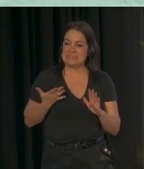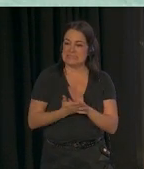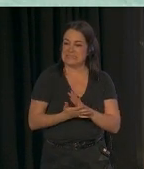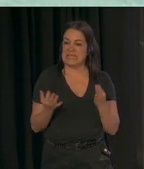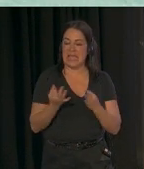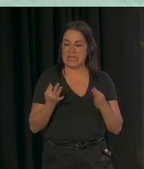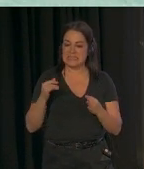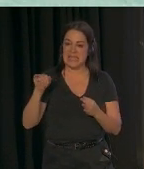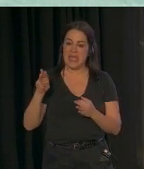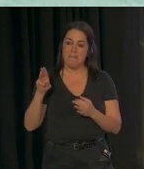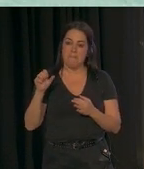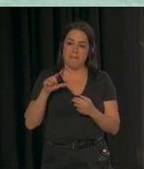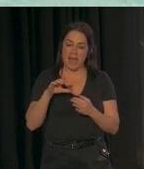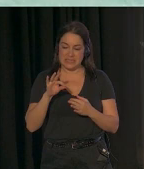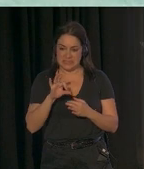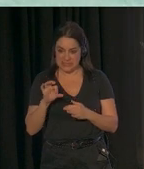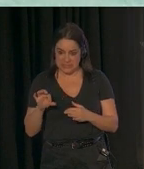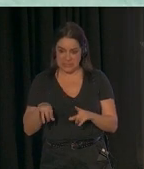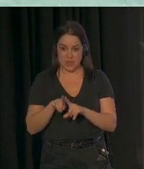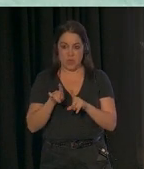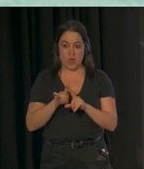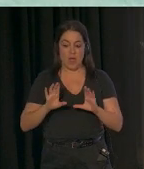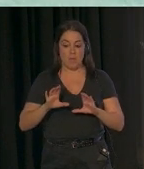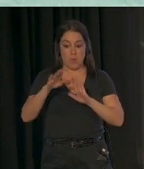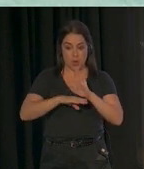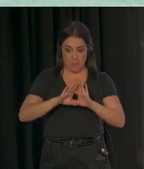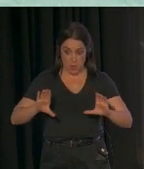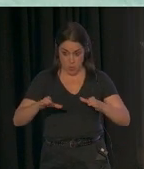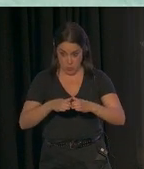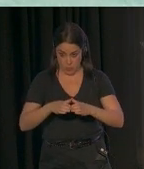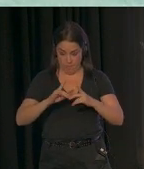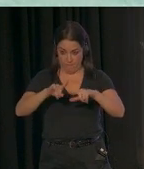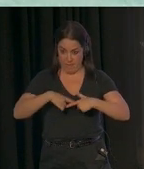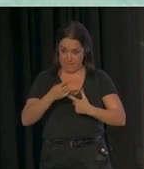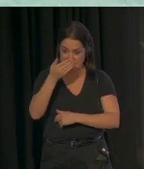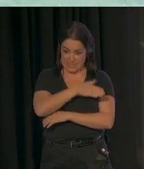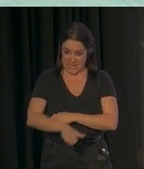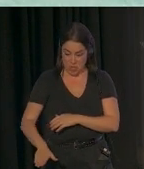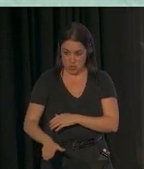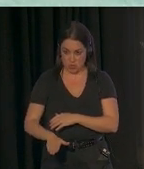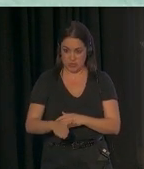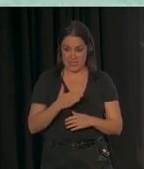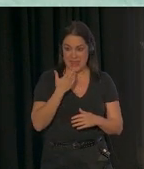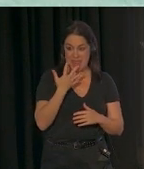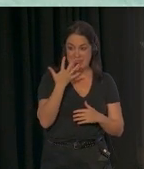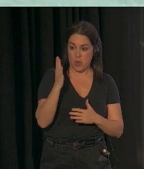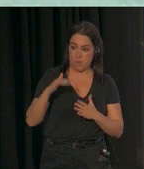IPATS es un programa en grupo para familias de niños de 5 años o menos